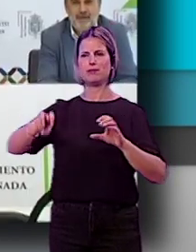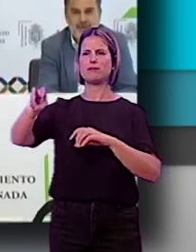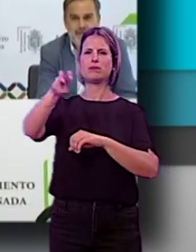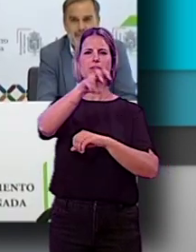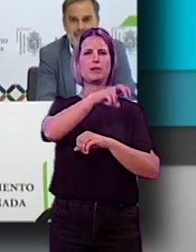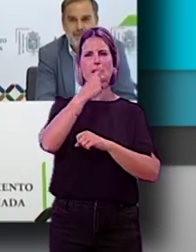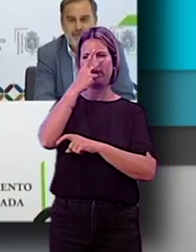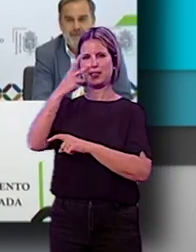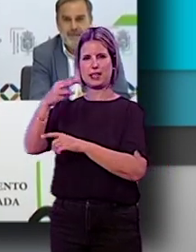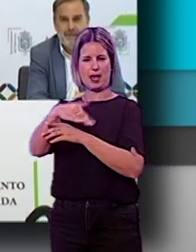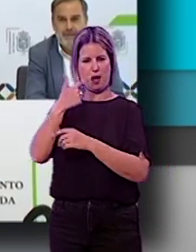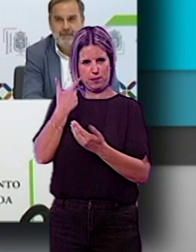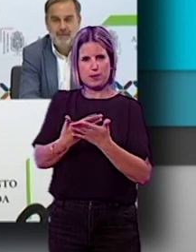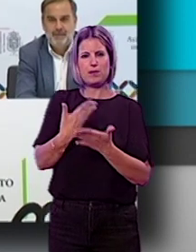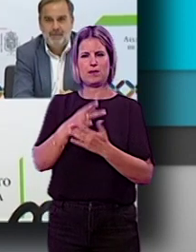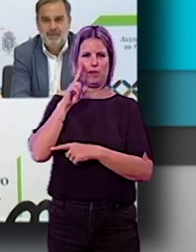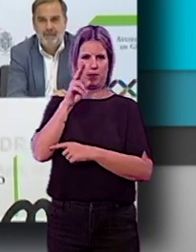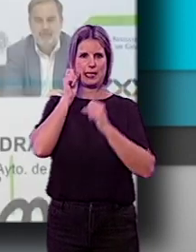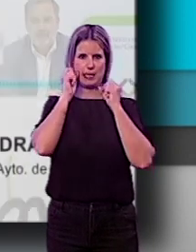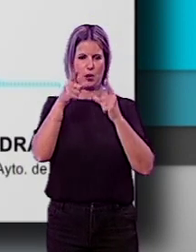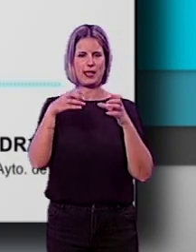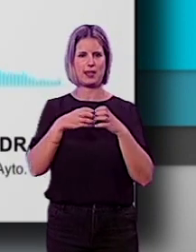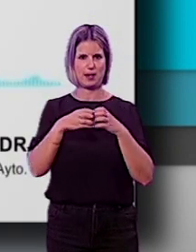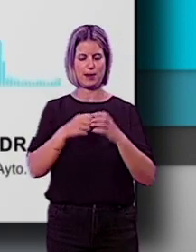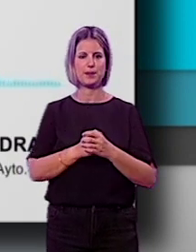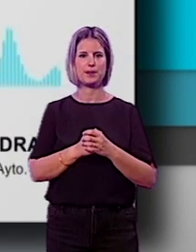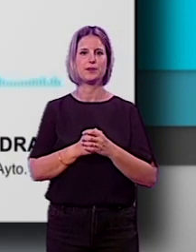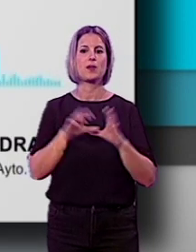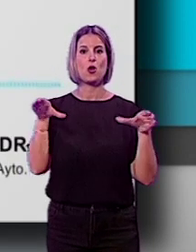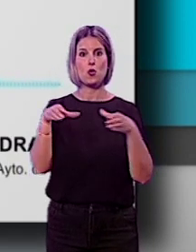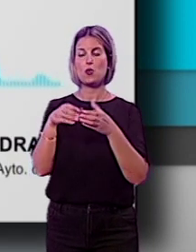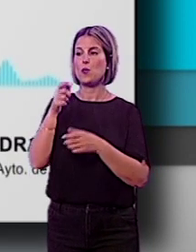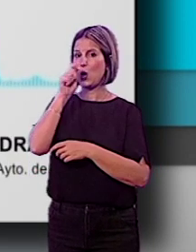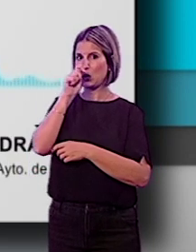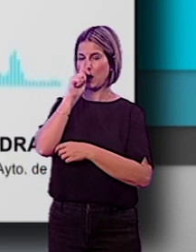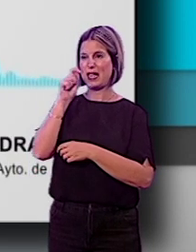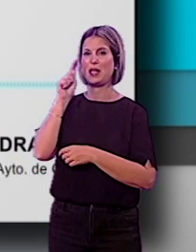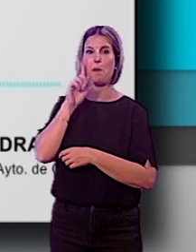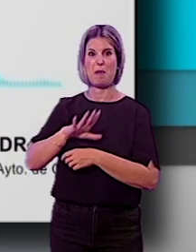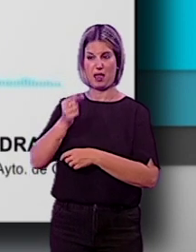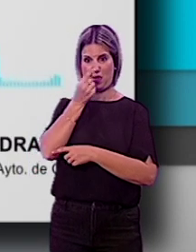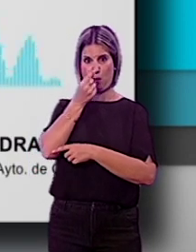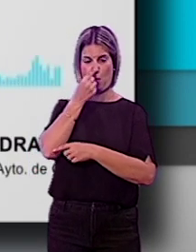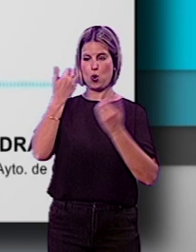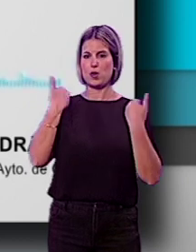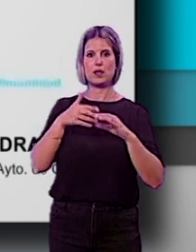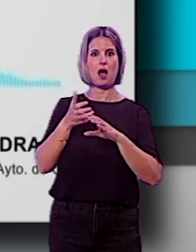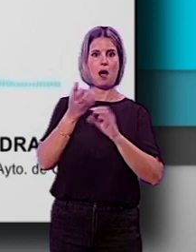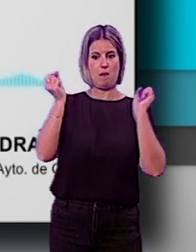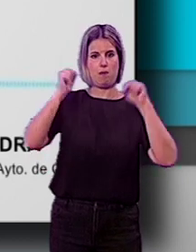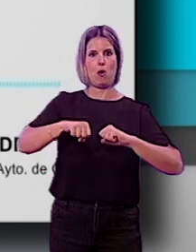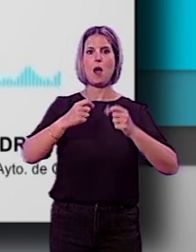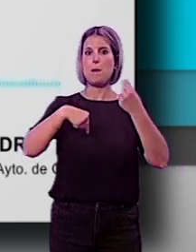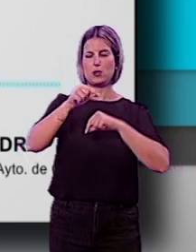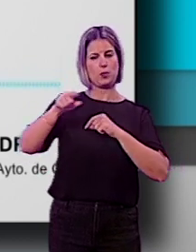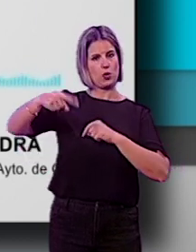para comprobar la auténtica realidad de Granada. Al Partido Socialista le parece poco haber aprobado un presupuesto,